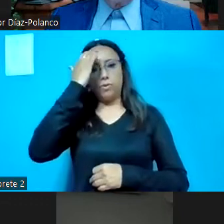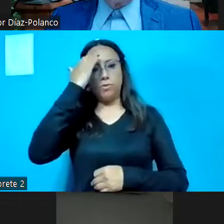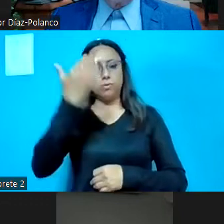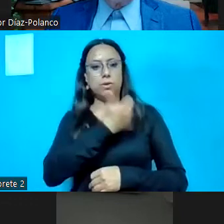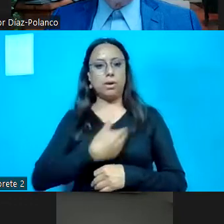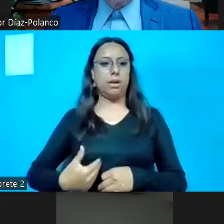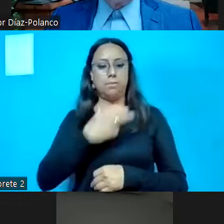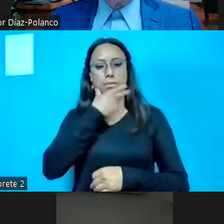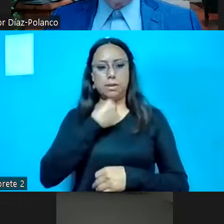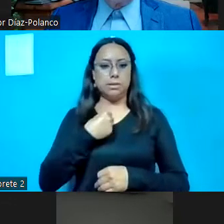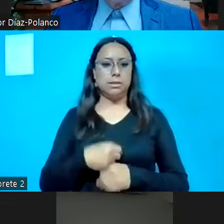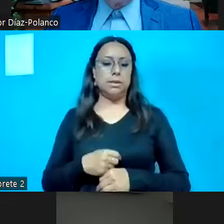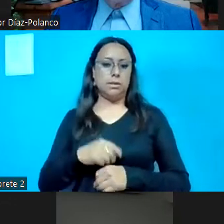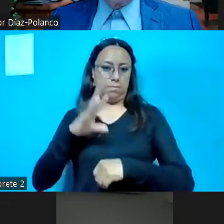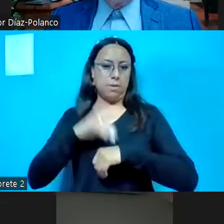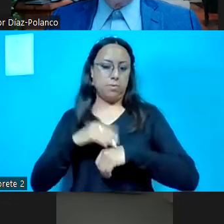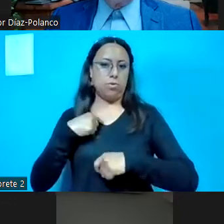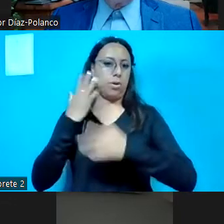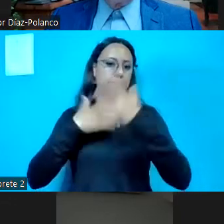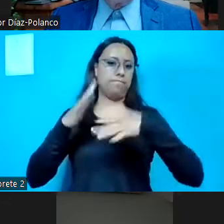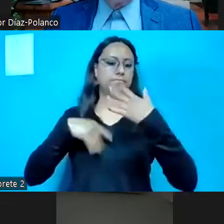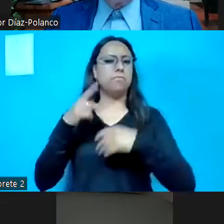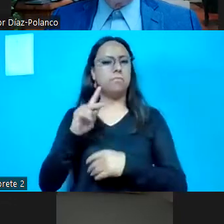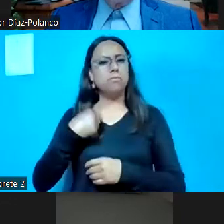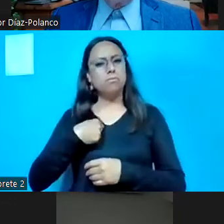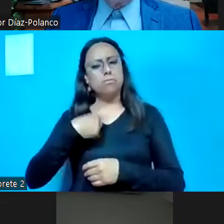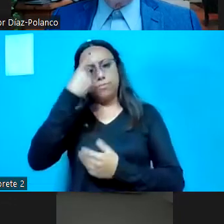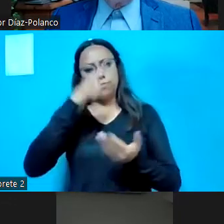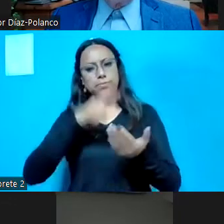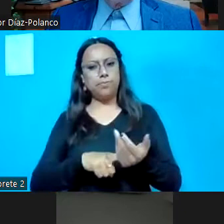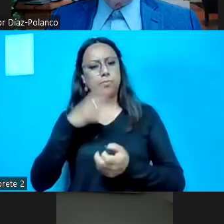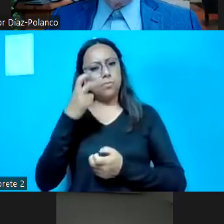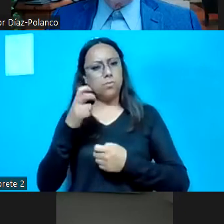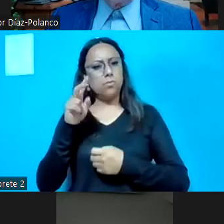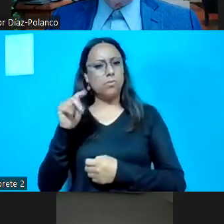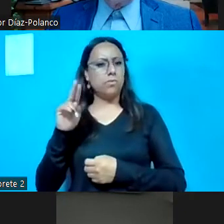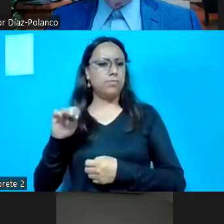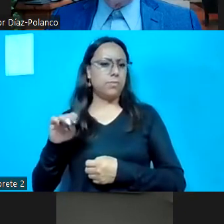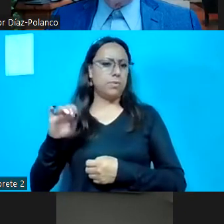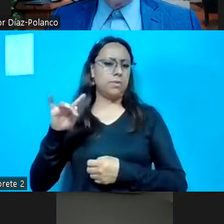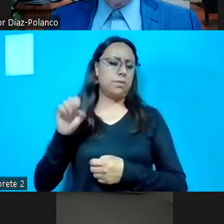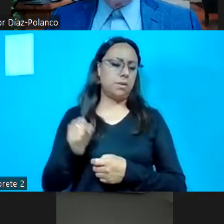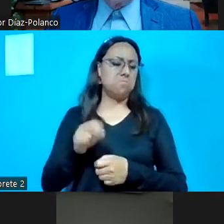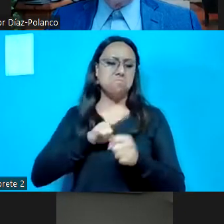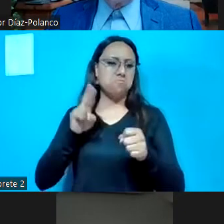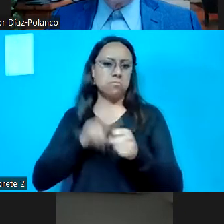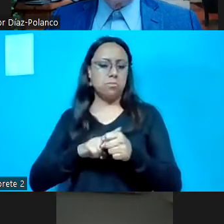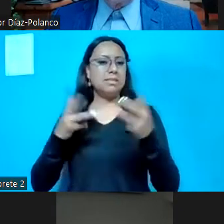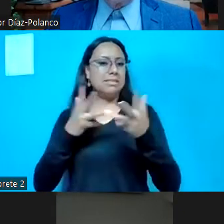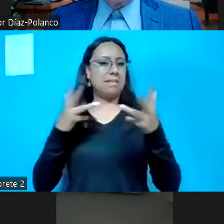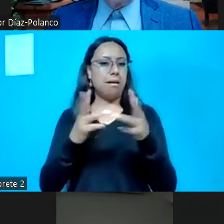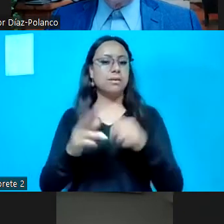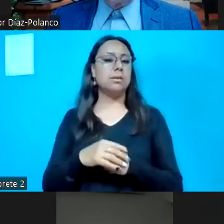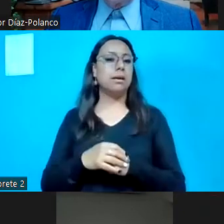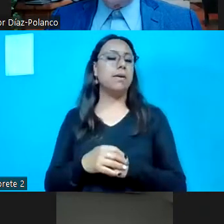la palabra, pero me parece que son trámites comunes que se vienen dando en las sesiones y se